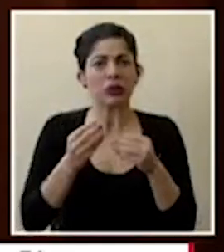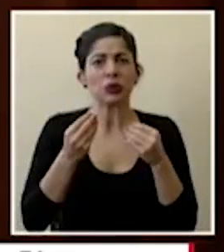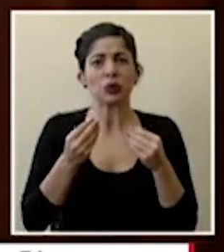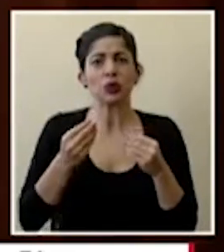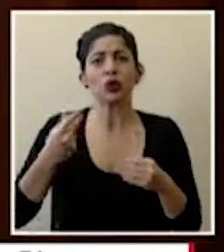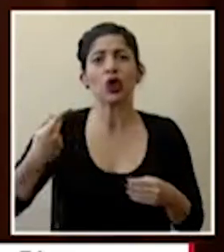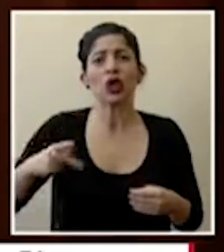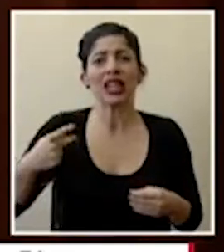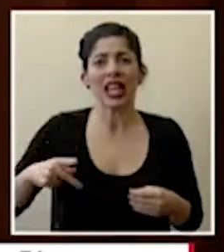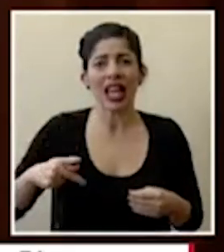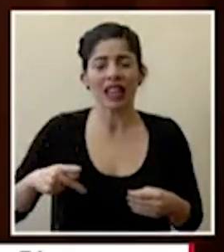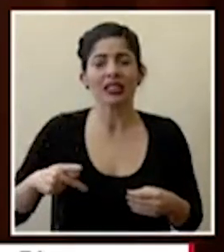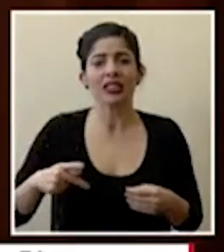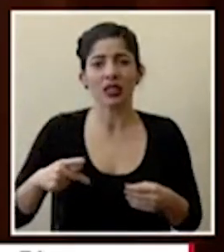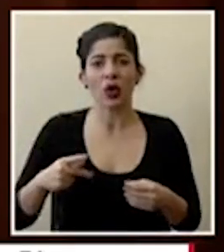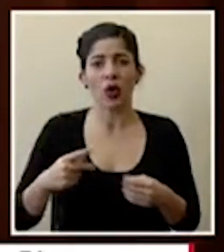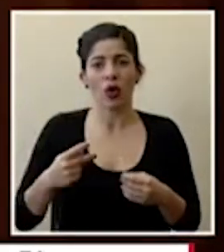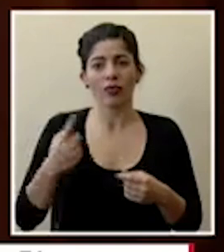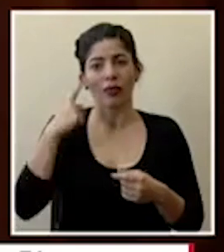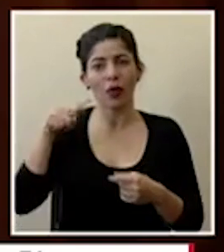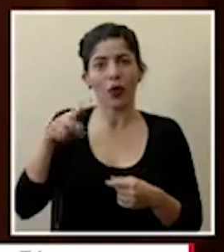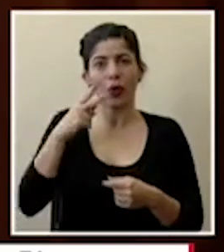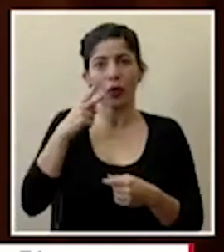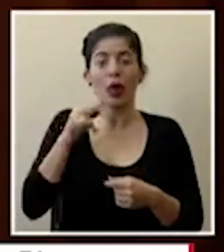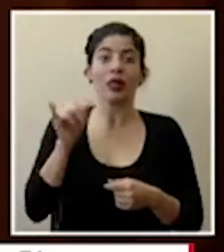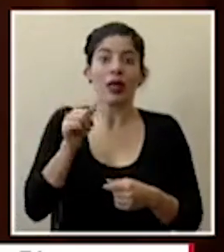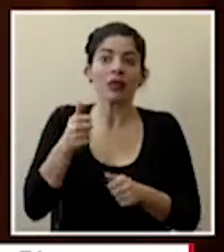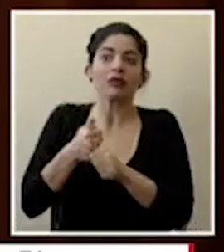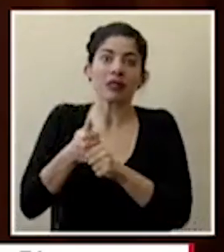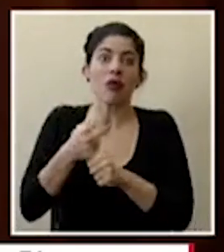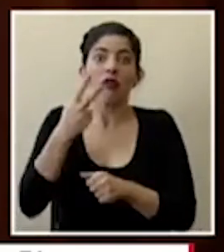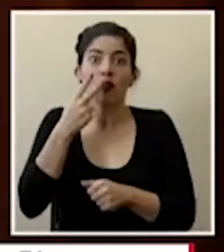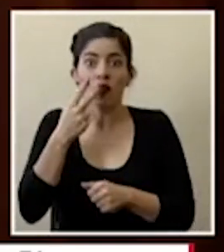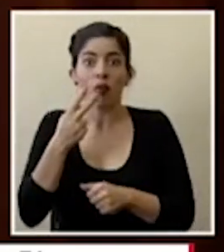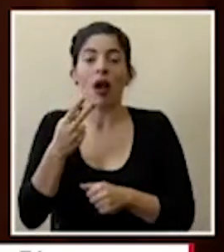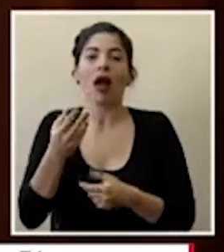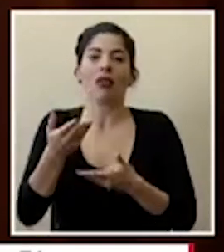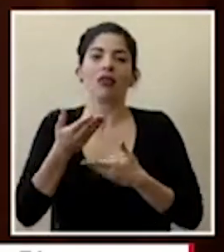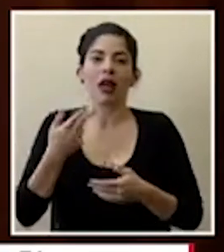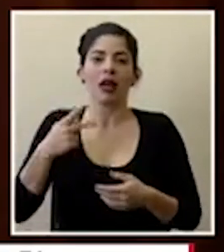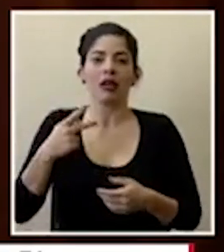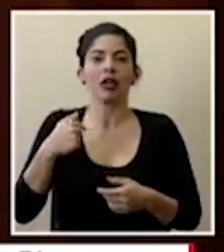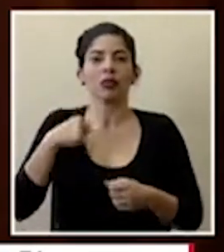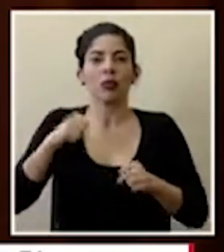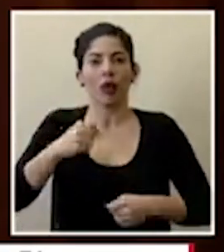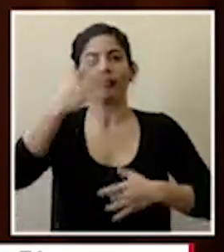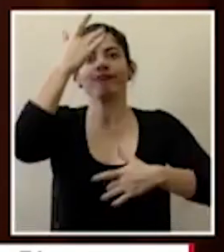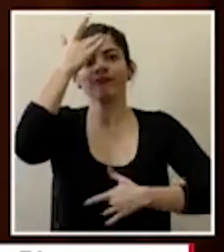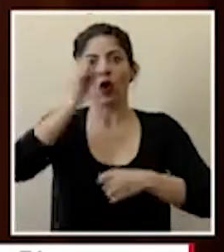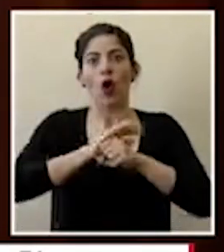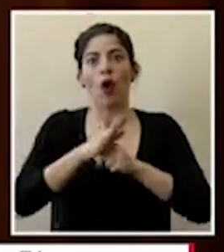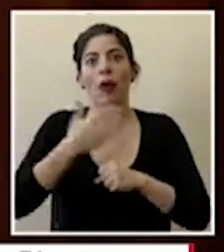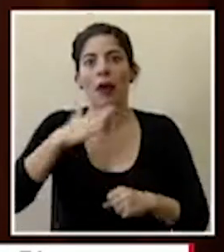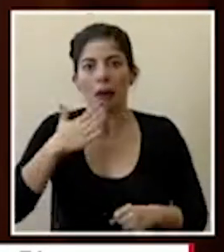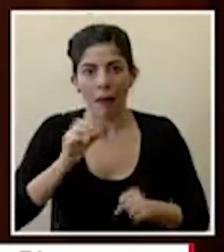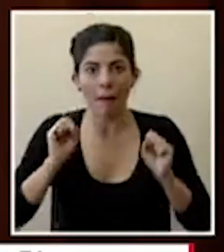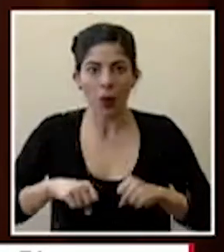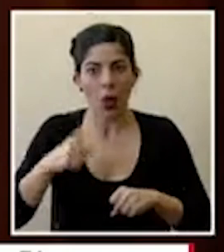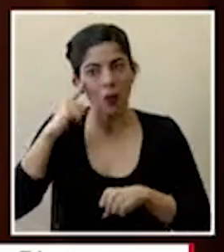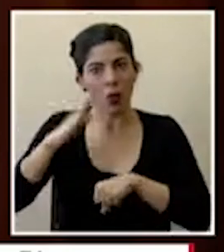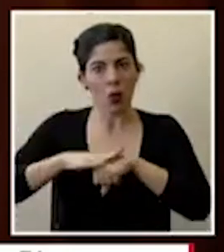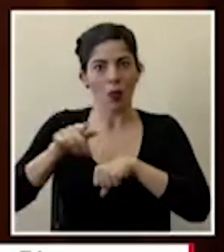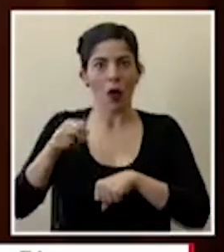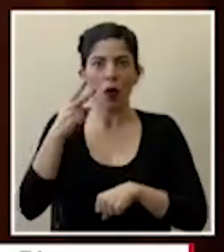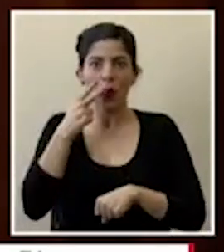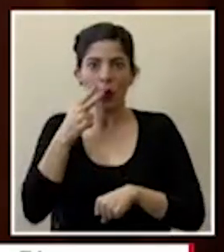los factores de riesgo y per se se puede considerar también un factor de riesgo para enfermar gravemente por kobe 19 y este